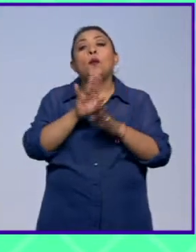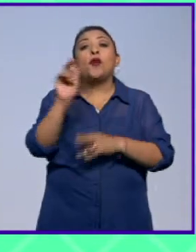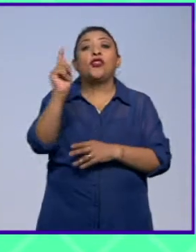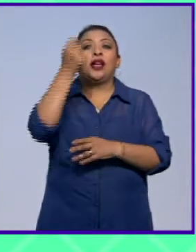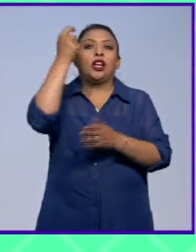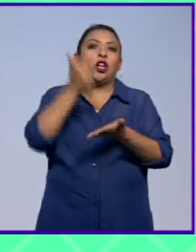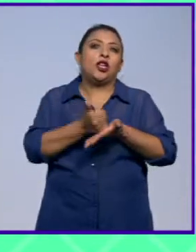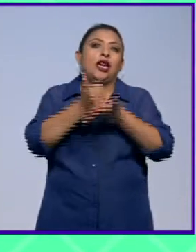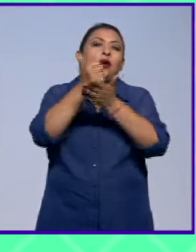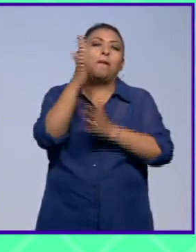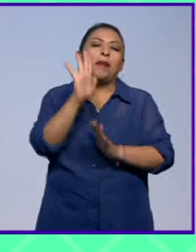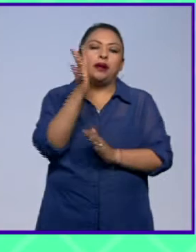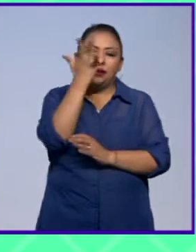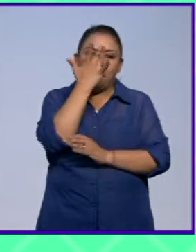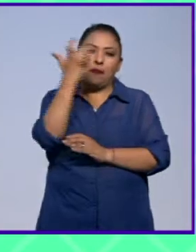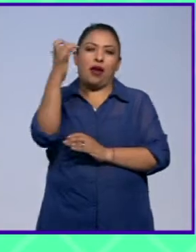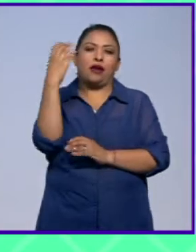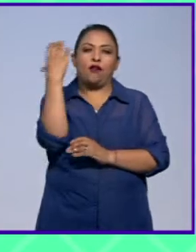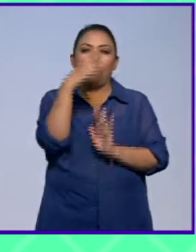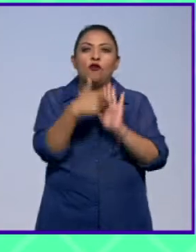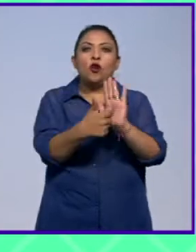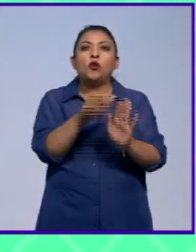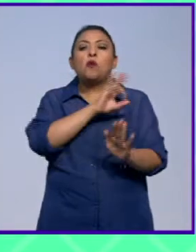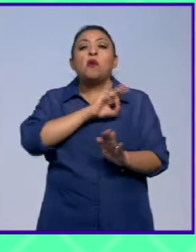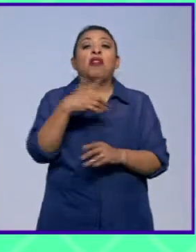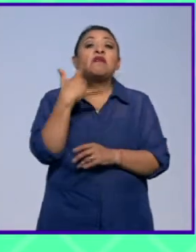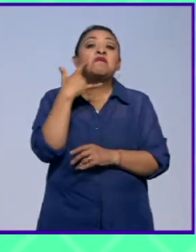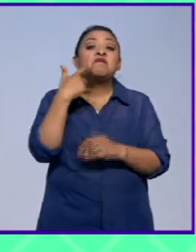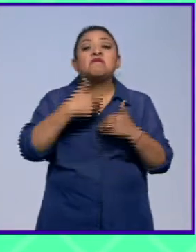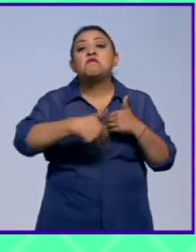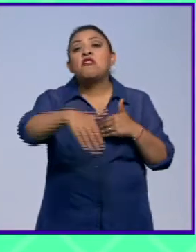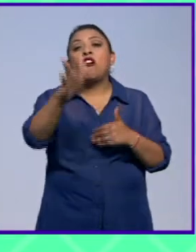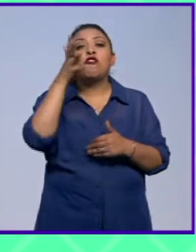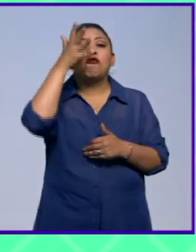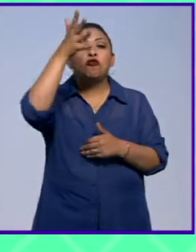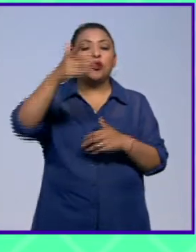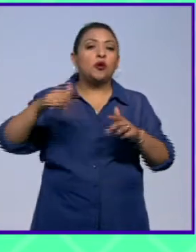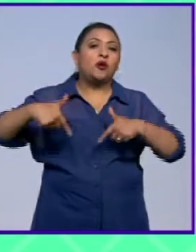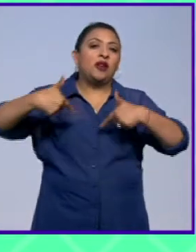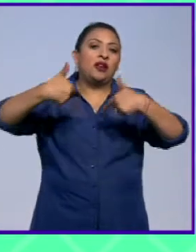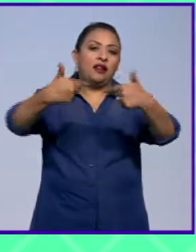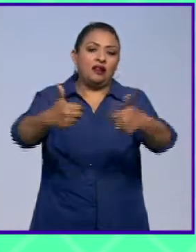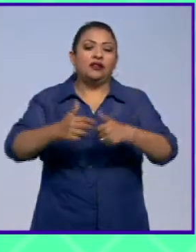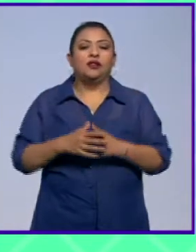tecnología, a la magia de la fotografía, también lo puedan gozar las venideras generaciones.